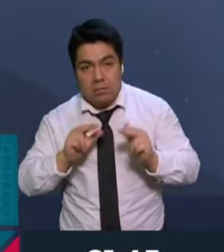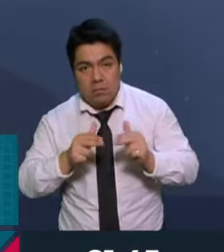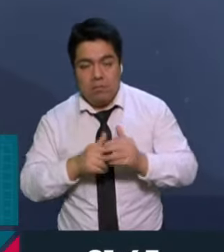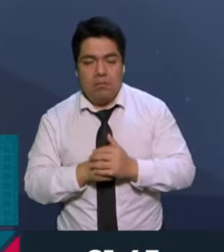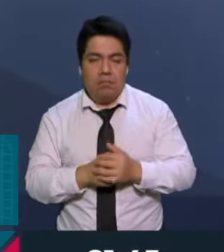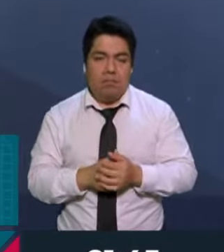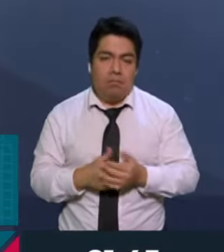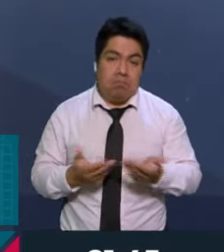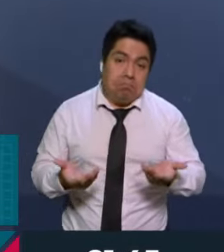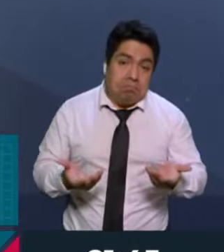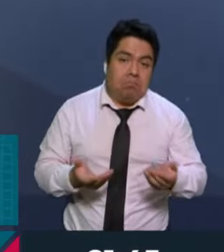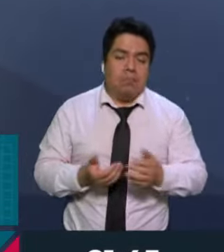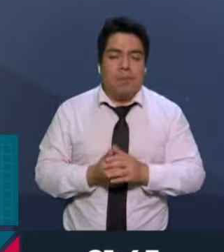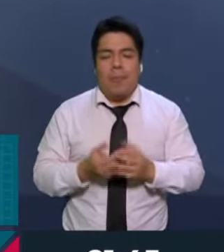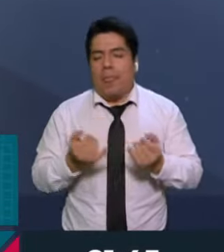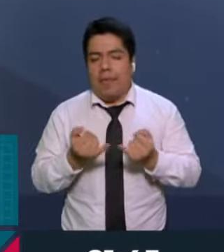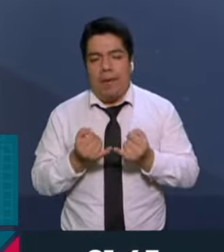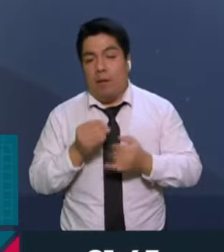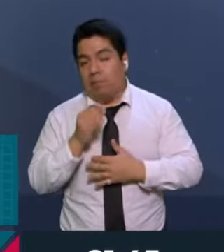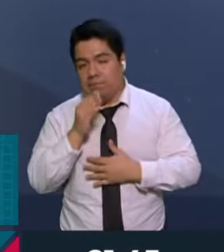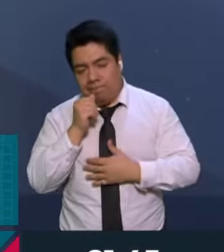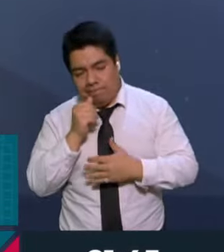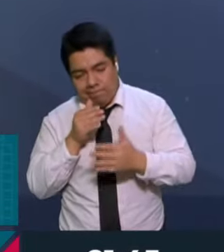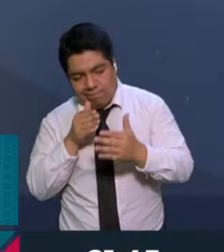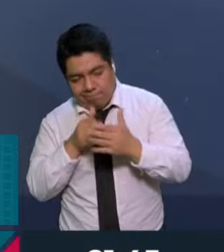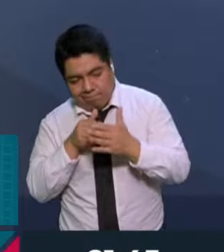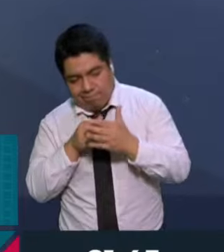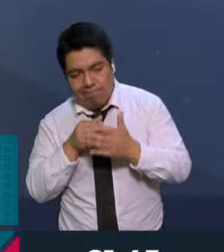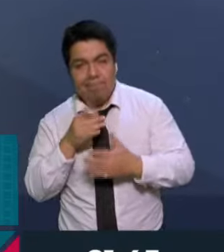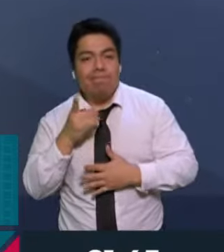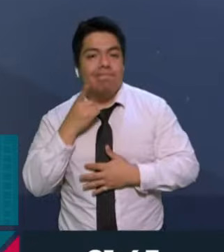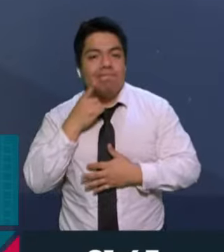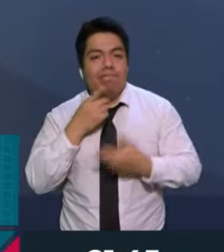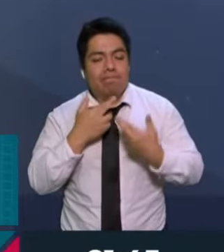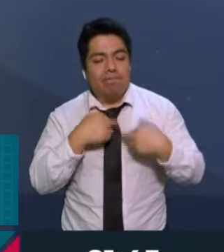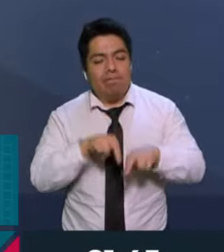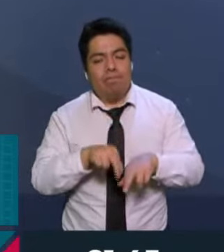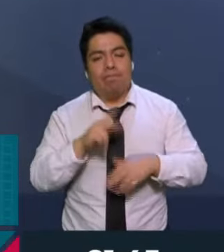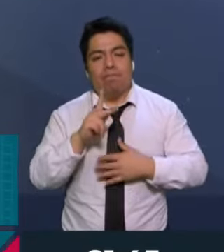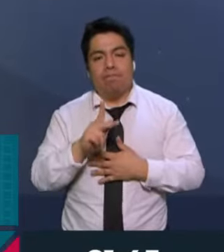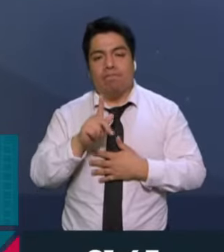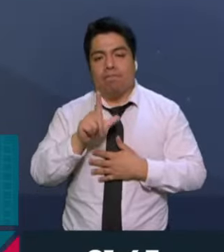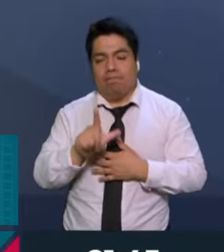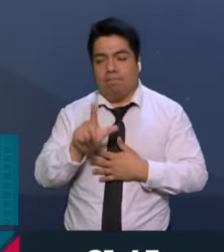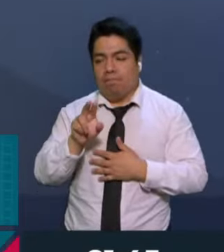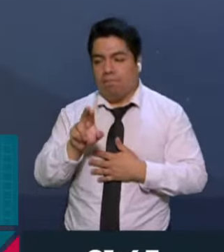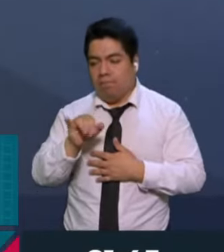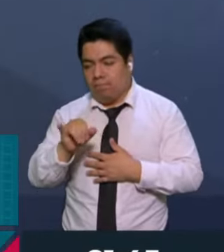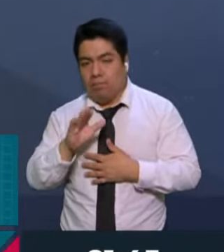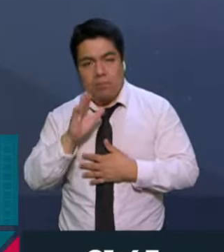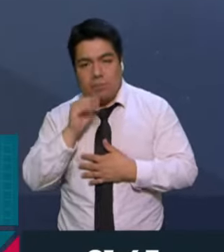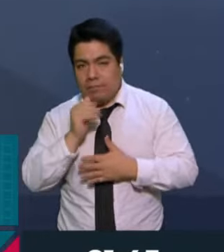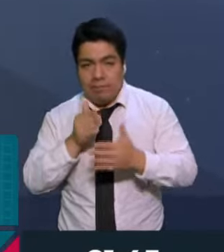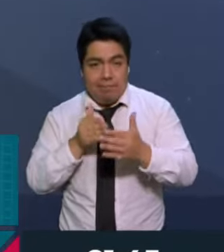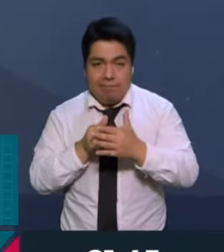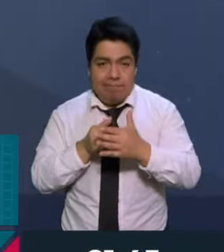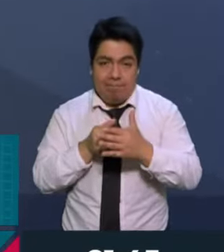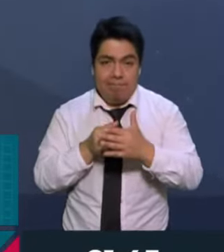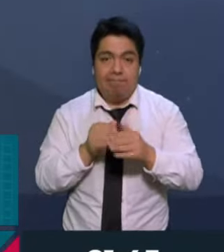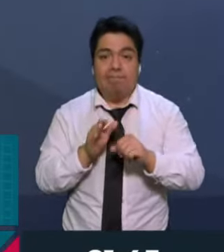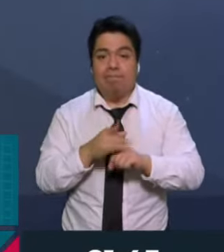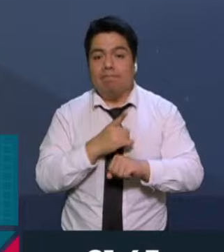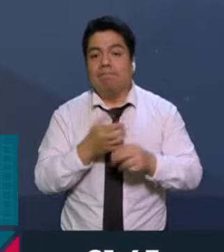Y tampoco puede privar de las diputaciones de representación proporcional porque eso tiene un fondo de